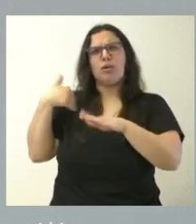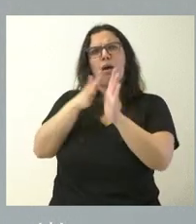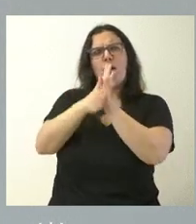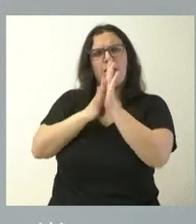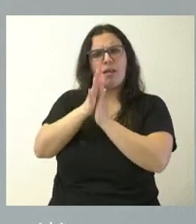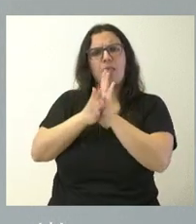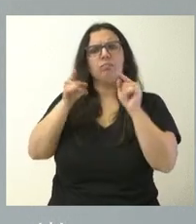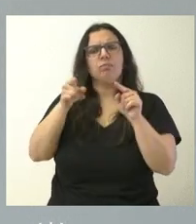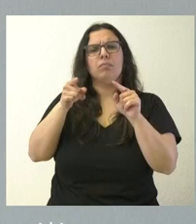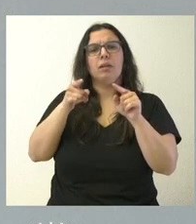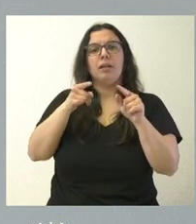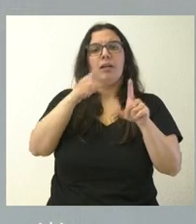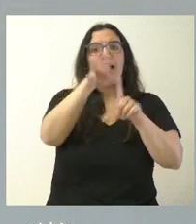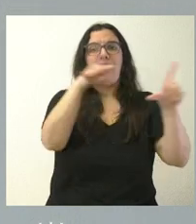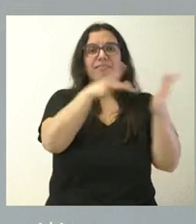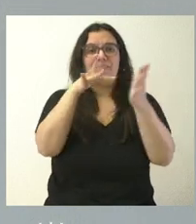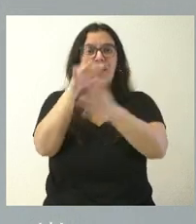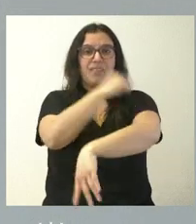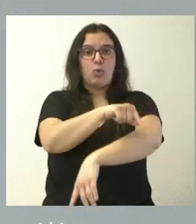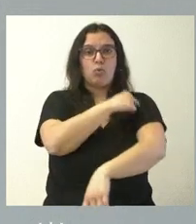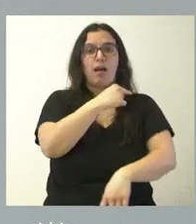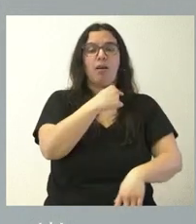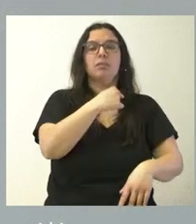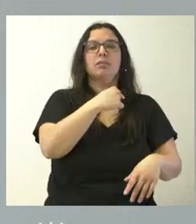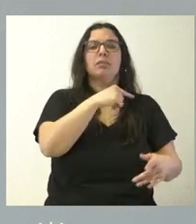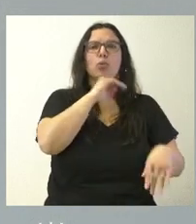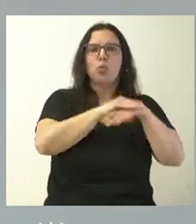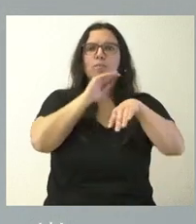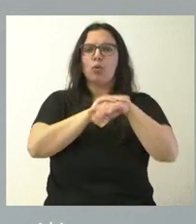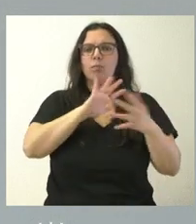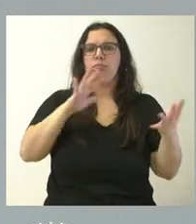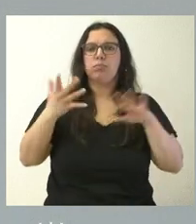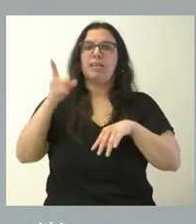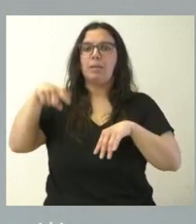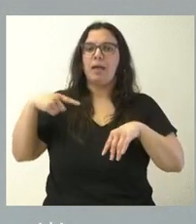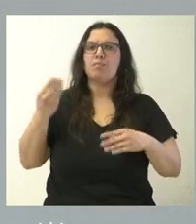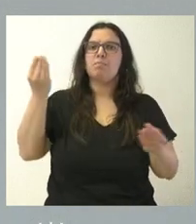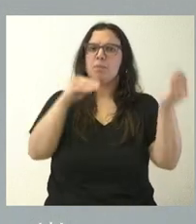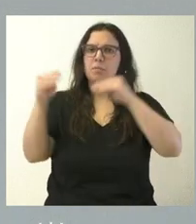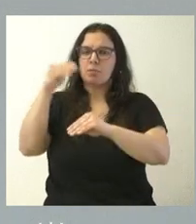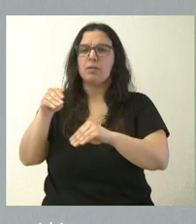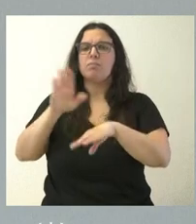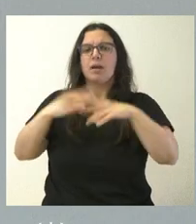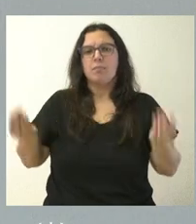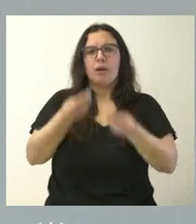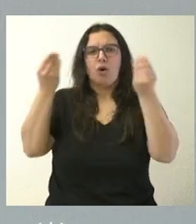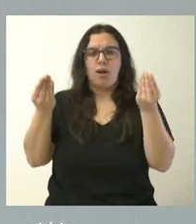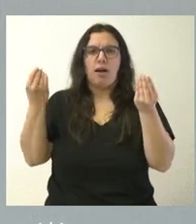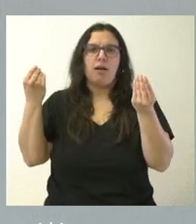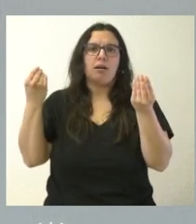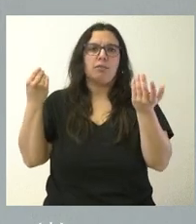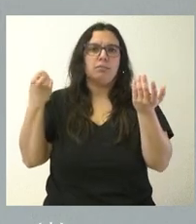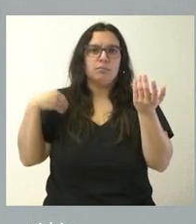que vamos cumpliendo el calendario vacunal y que vamos también incorporando nuevas actuaciones que tienen que ver con la mejora también de la implantación